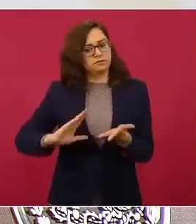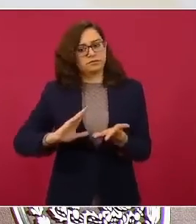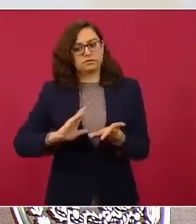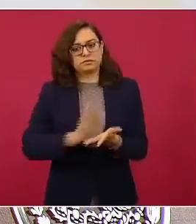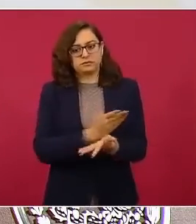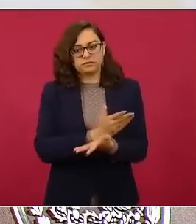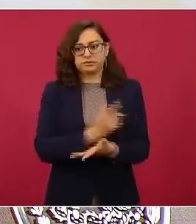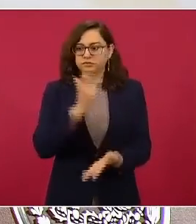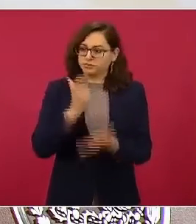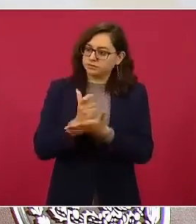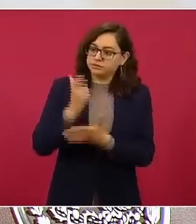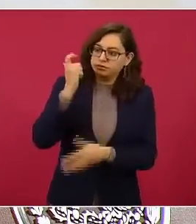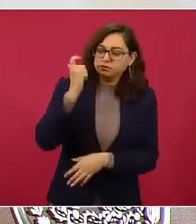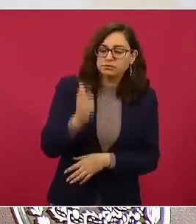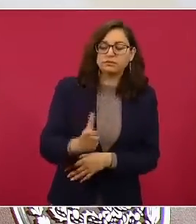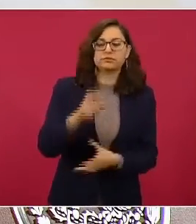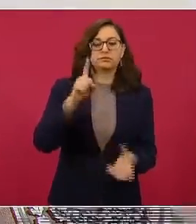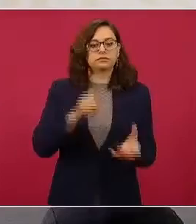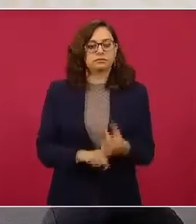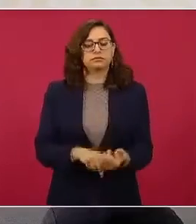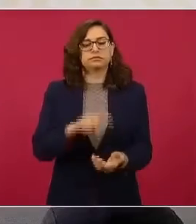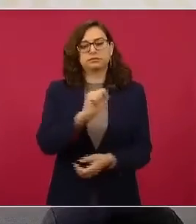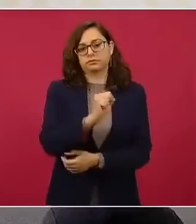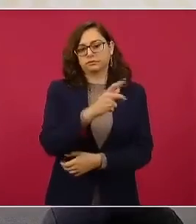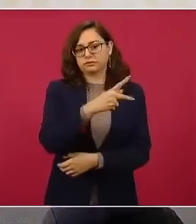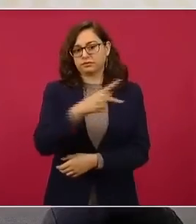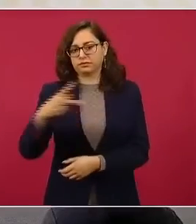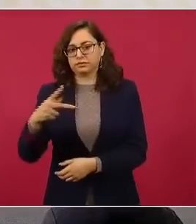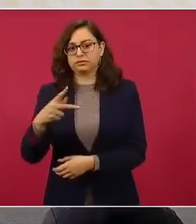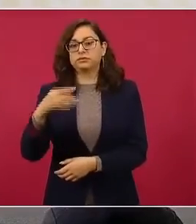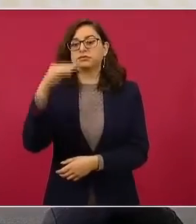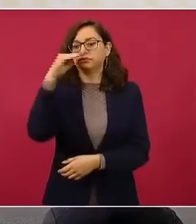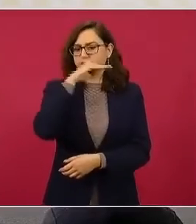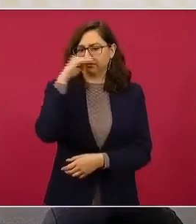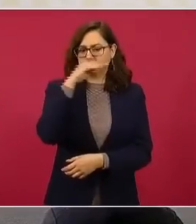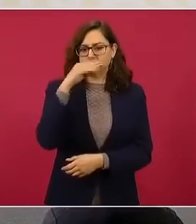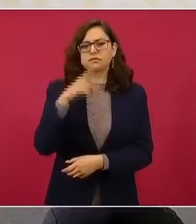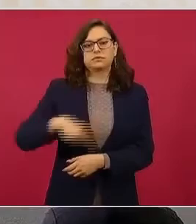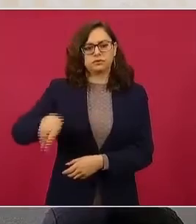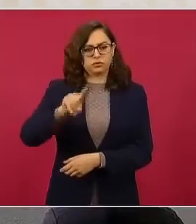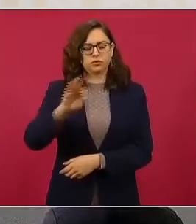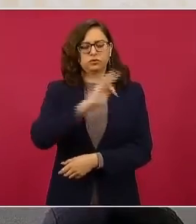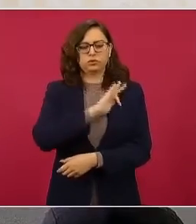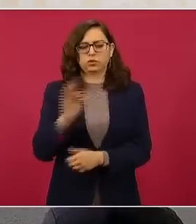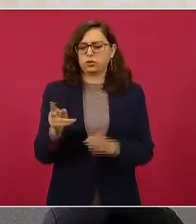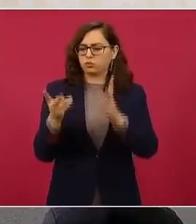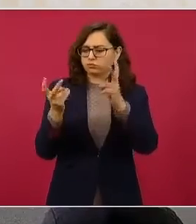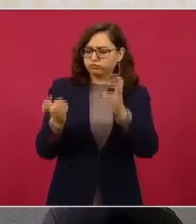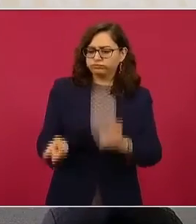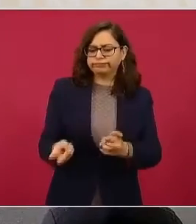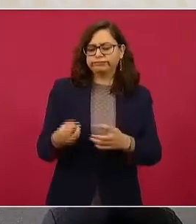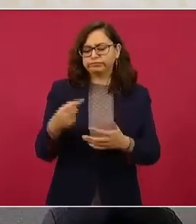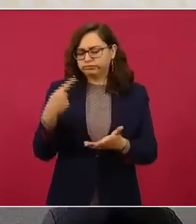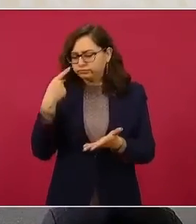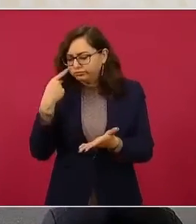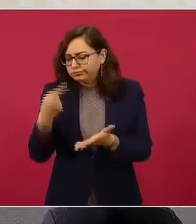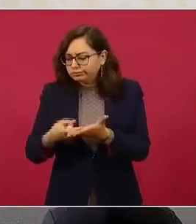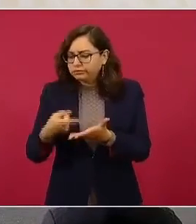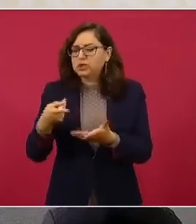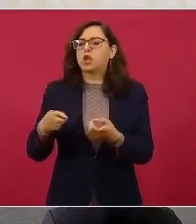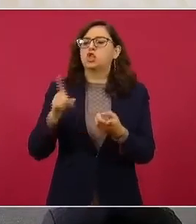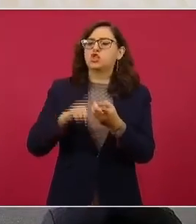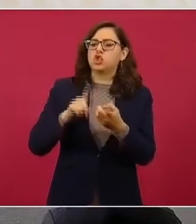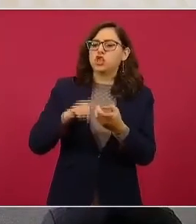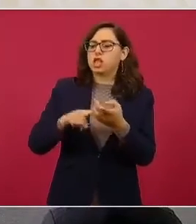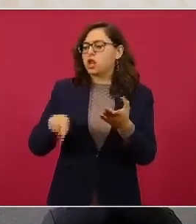pueden verificar en la app de litro por litro, un instrumento gratuito que ayuda mucho a determinar dónde te conviene